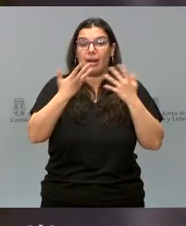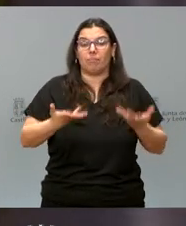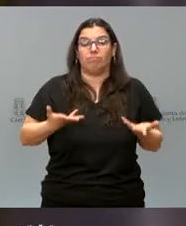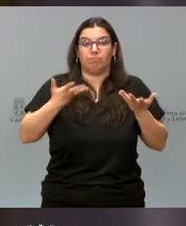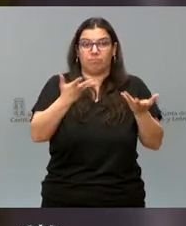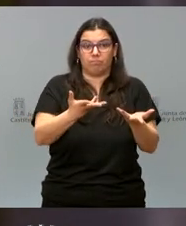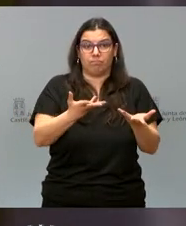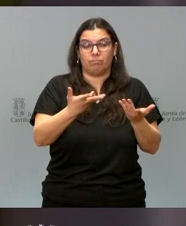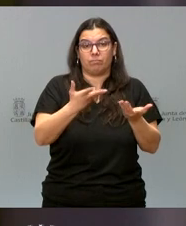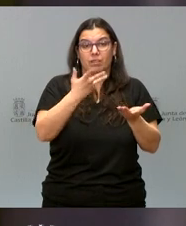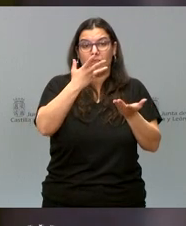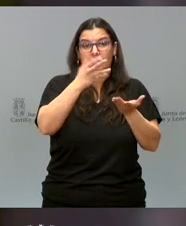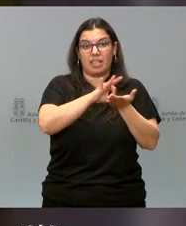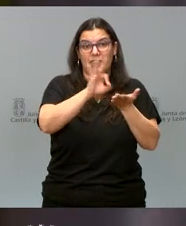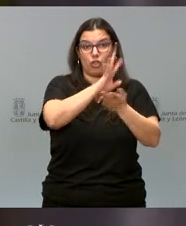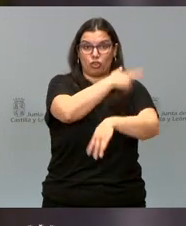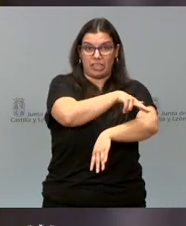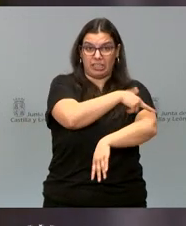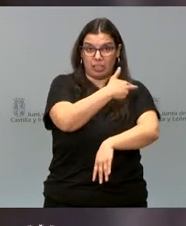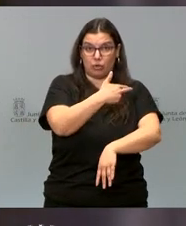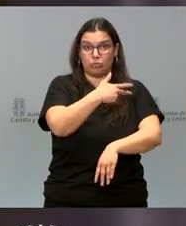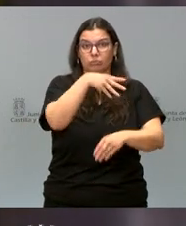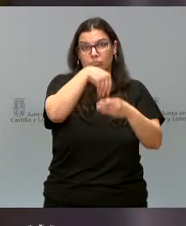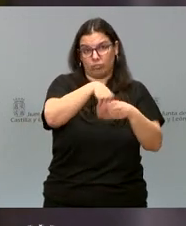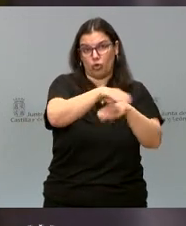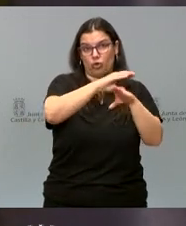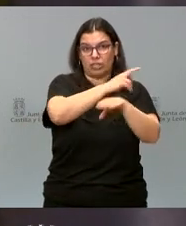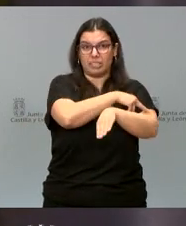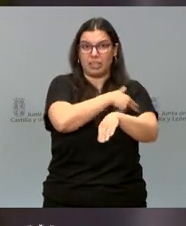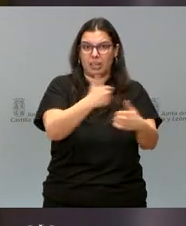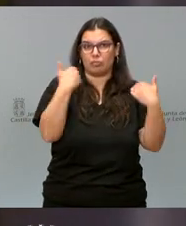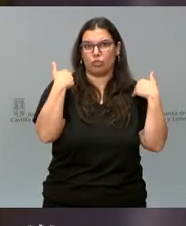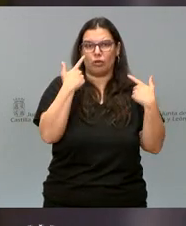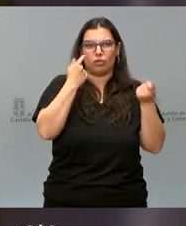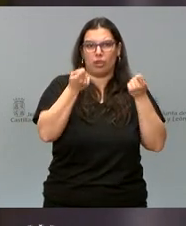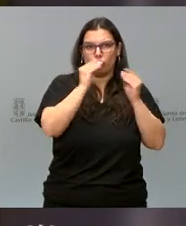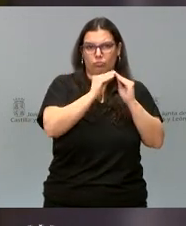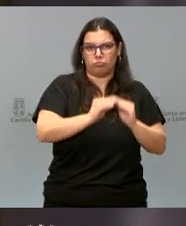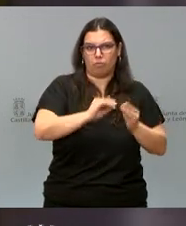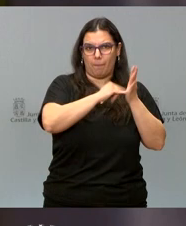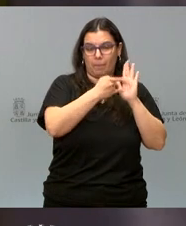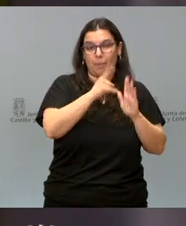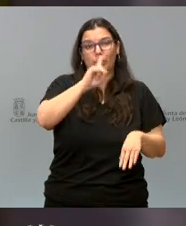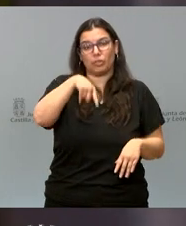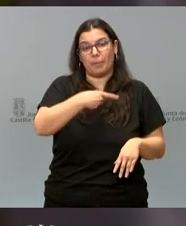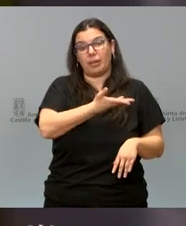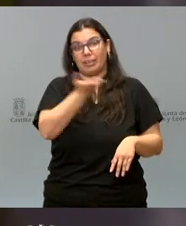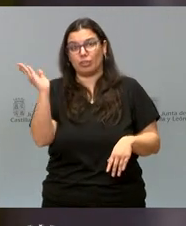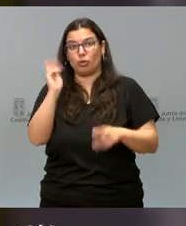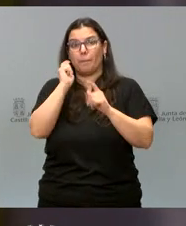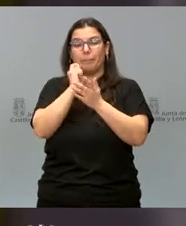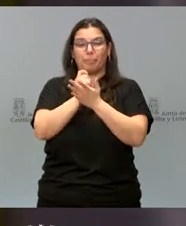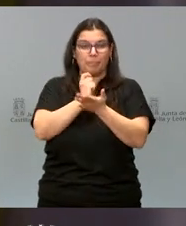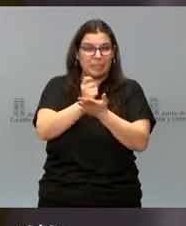sanitarias, es la Consejería de Sanidad quien ha coordinado este trabajo, pero también en aquellas prestaciones y